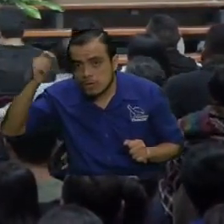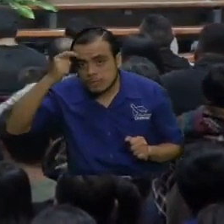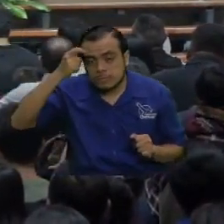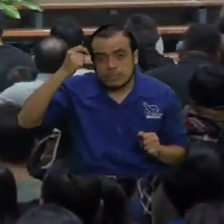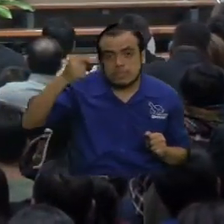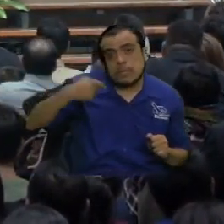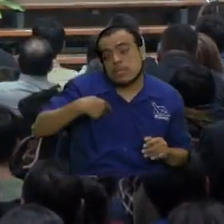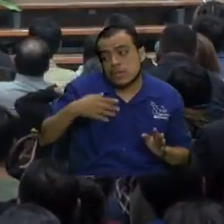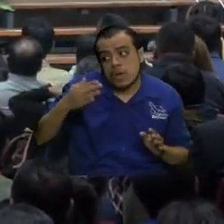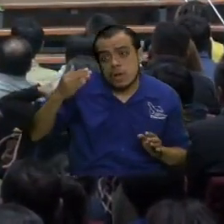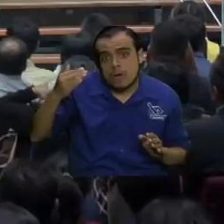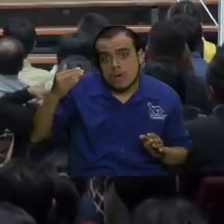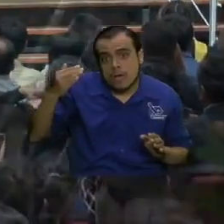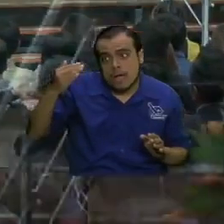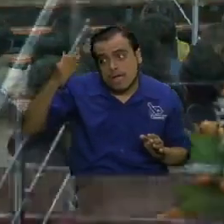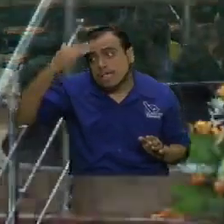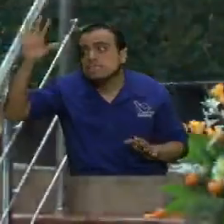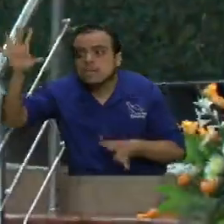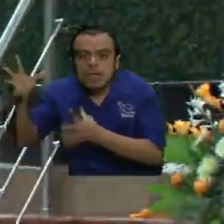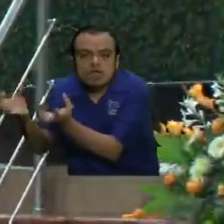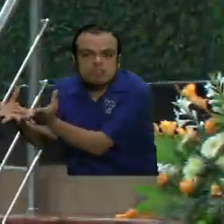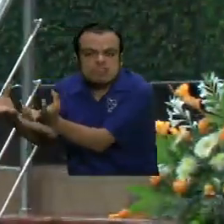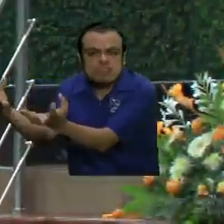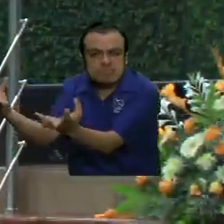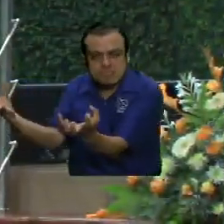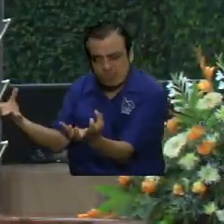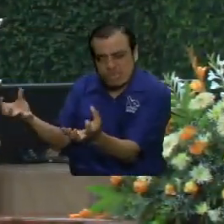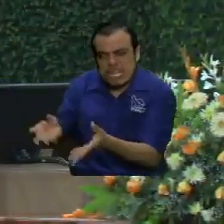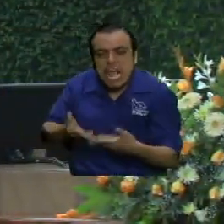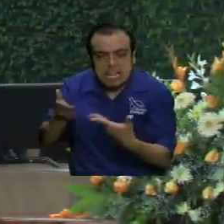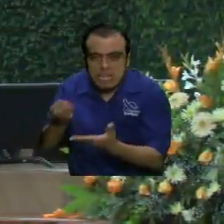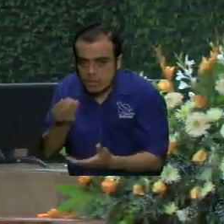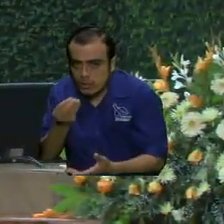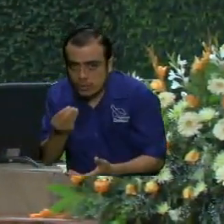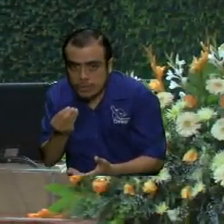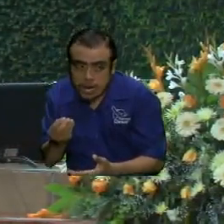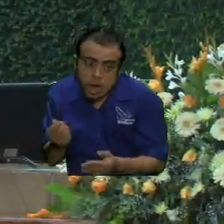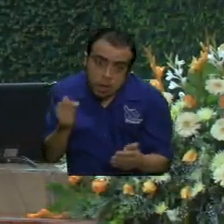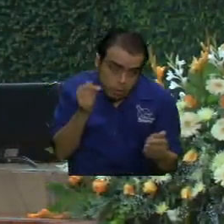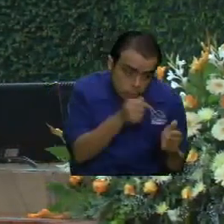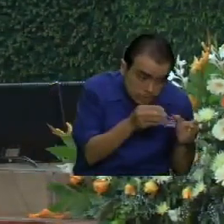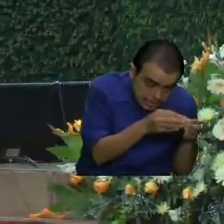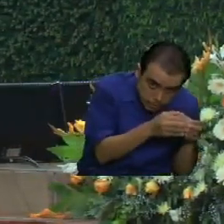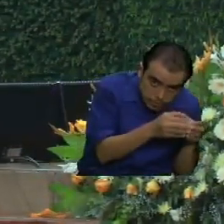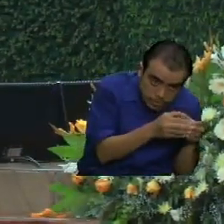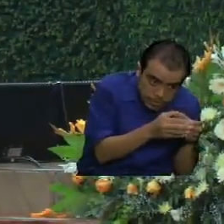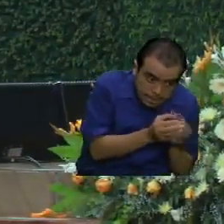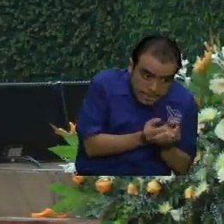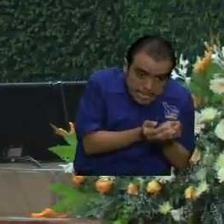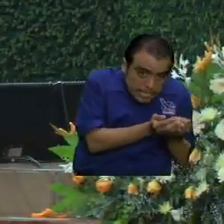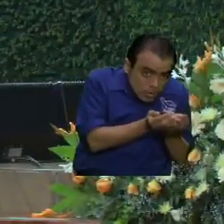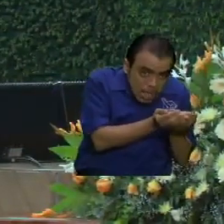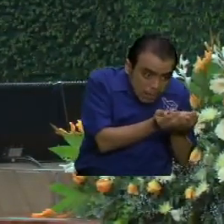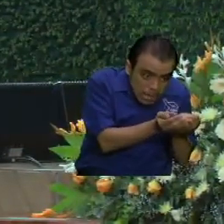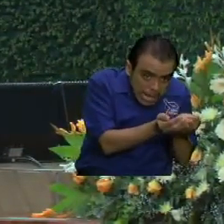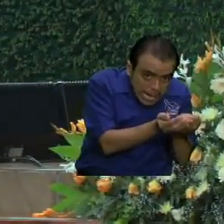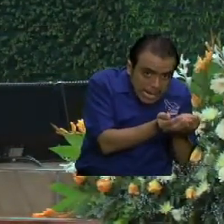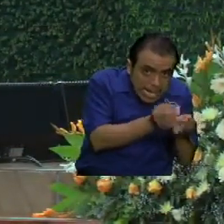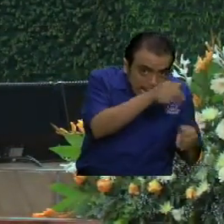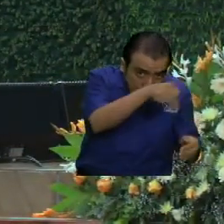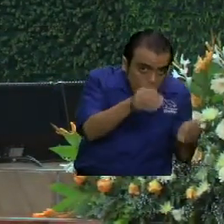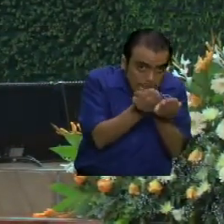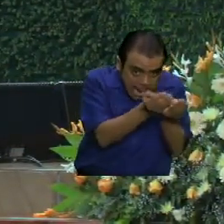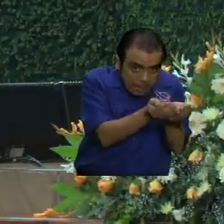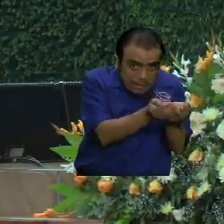mil años, mientras yo voy a despedir a las multitudes que he alimentado, ustedes métanse a una barca llamada iglesia.